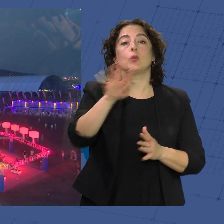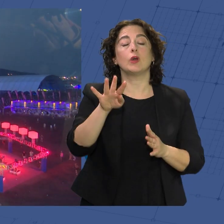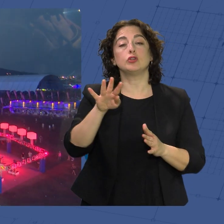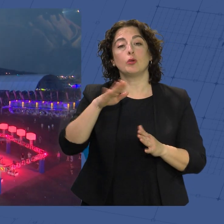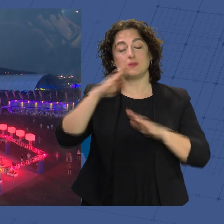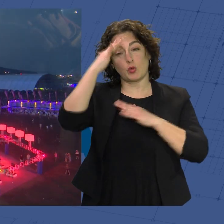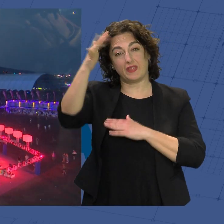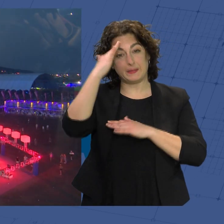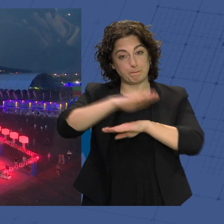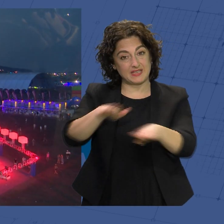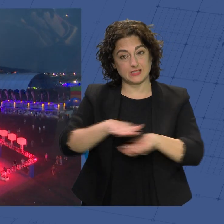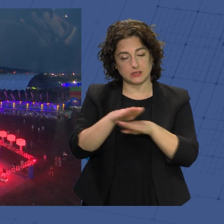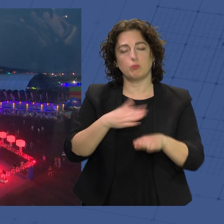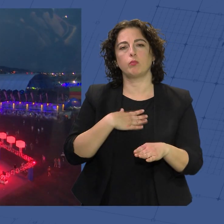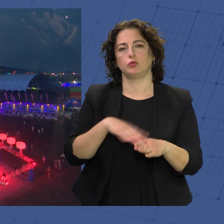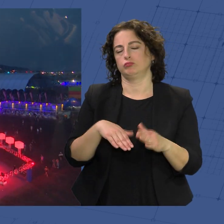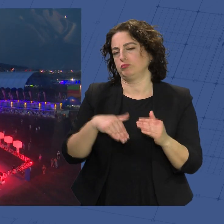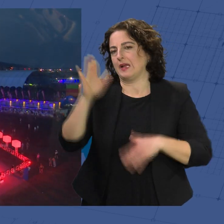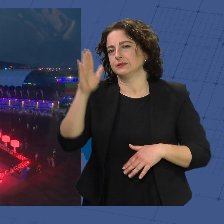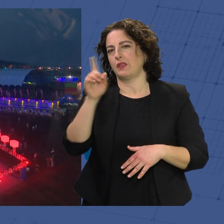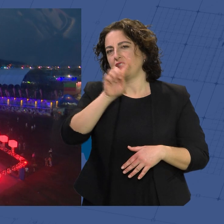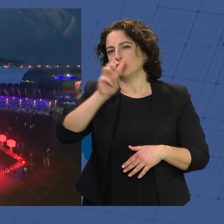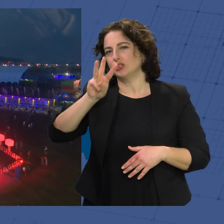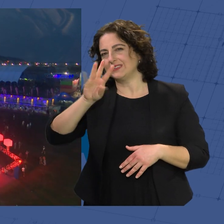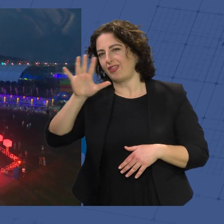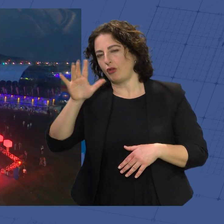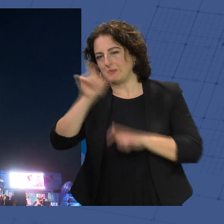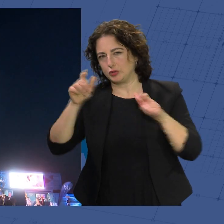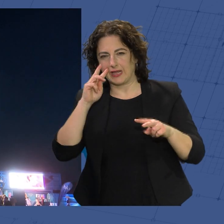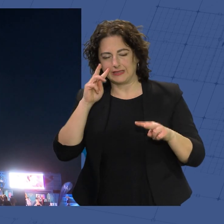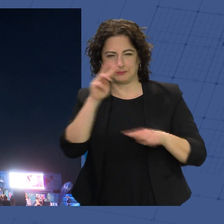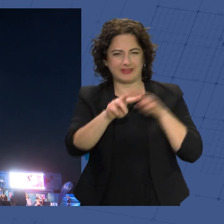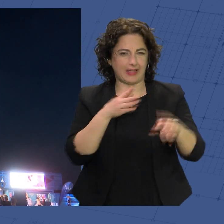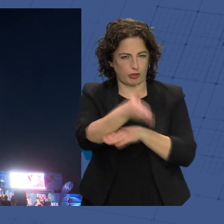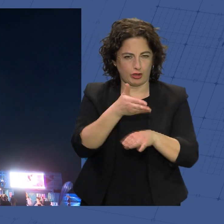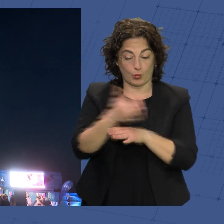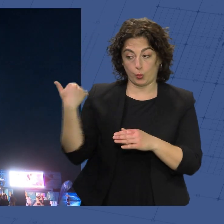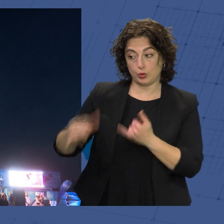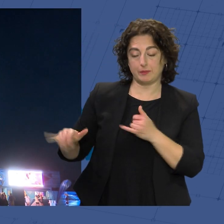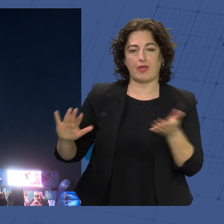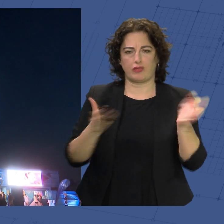espera al menos superar los 135.000 espectadores de la última edición.